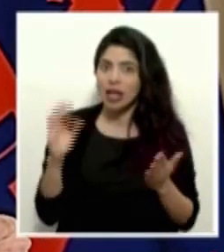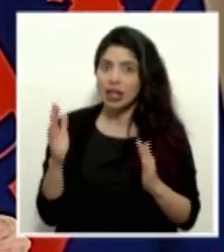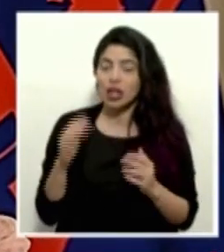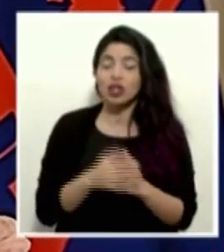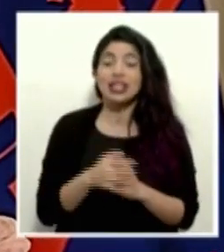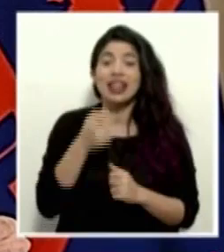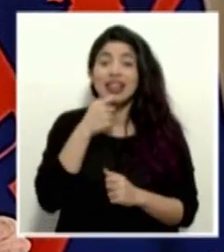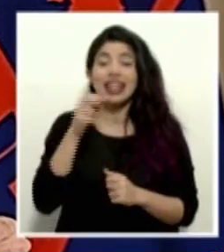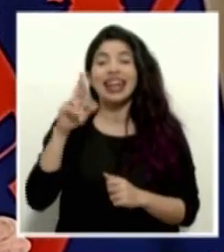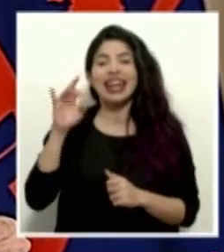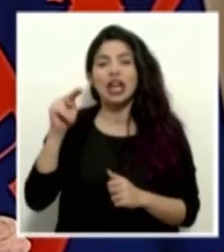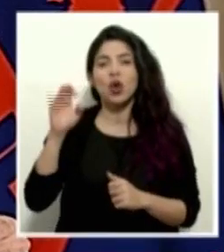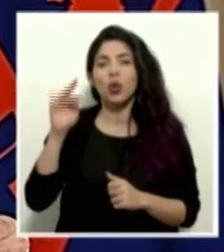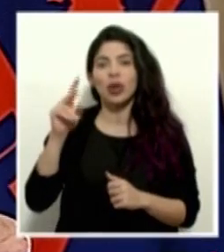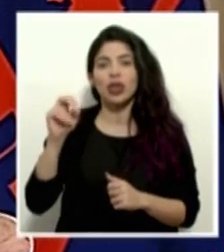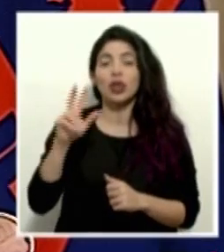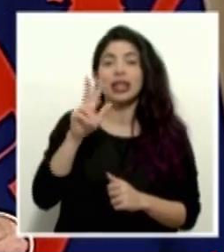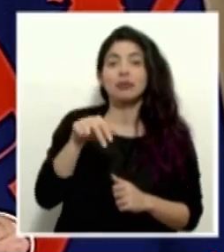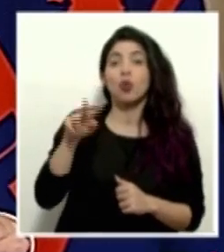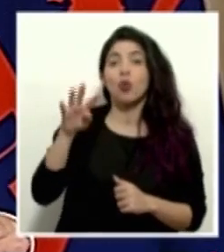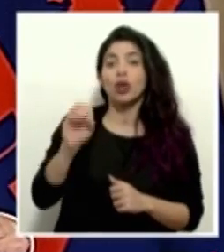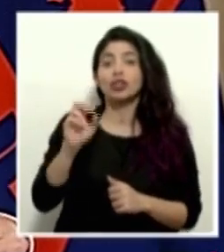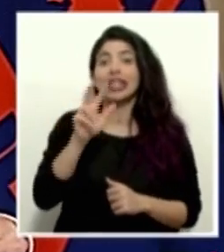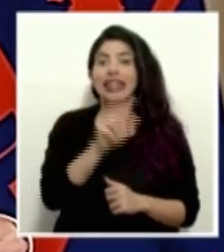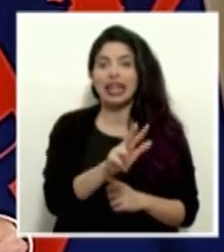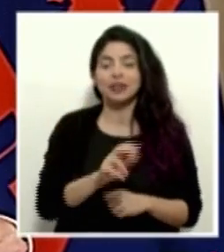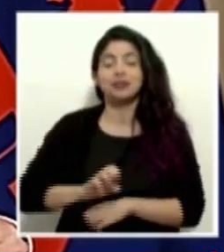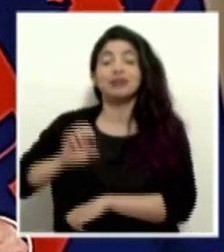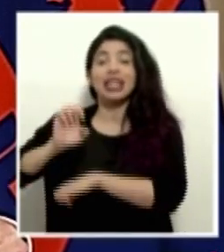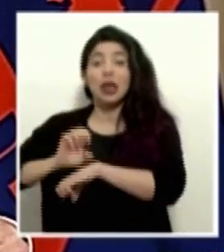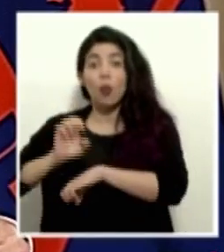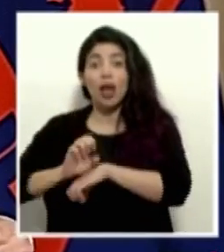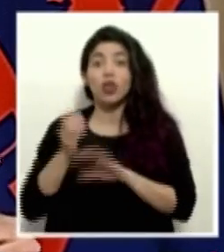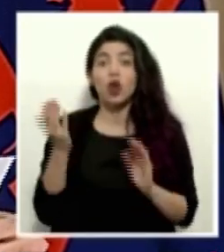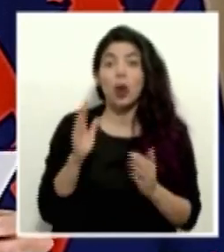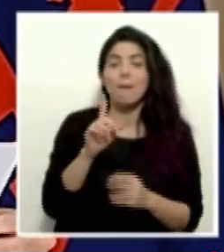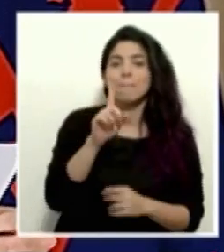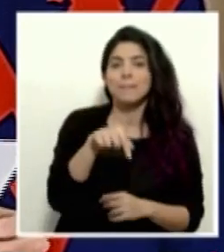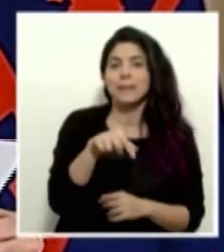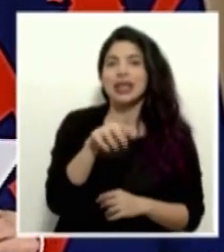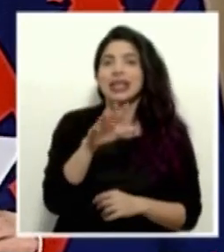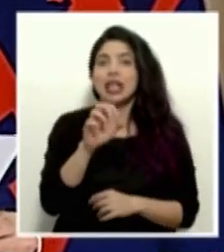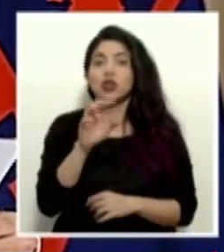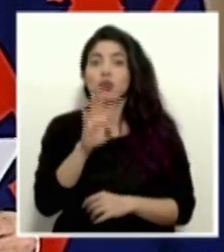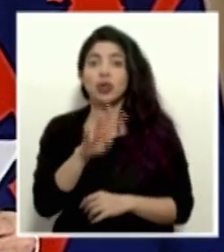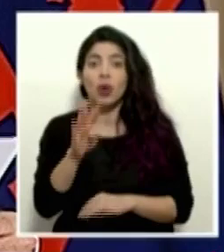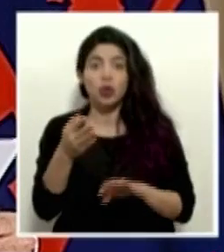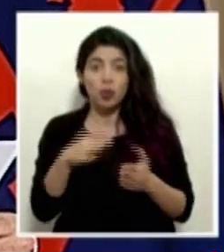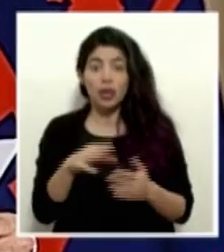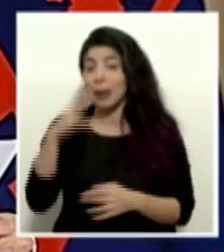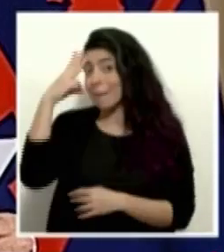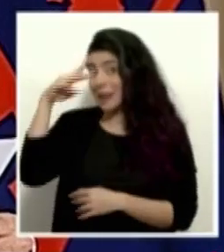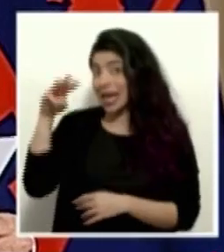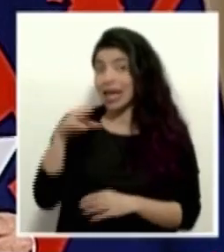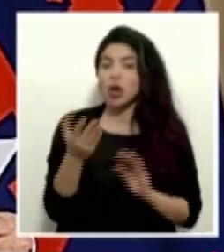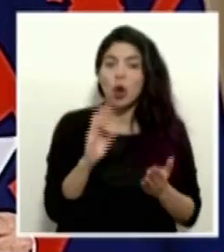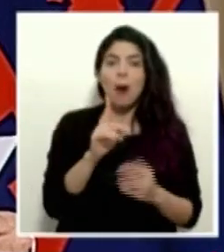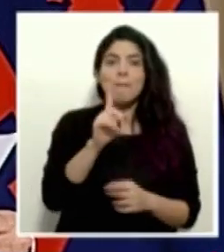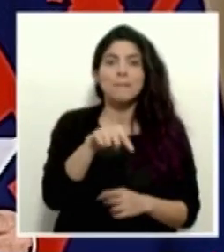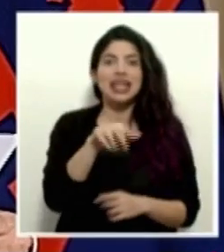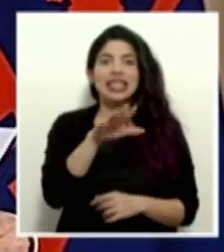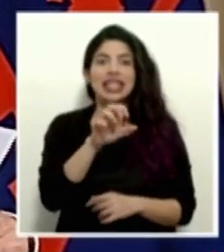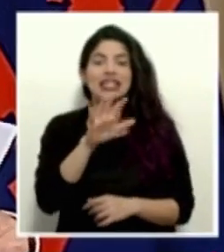Reino Unido, 3.403 muertos. Ecuador, 1.544 muertos. México, 1